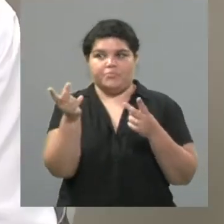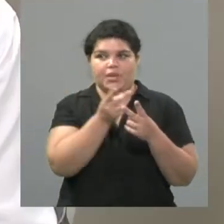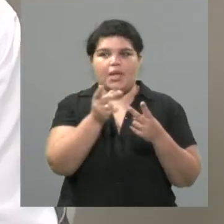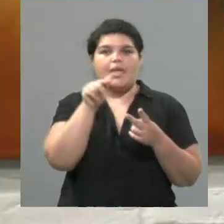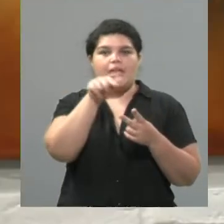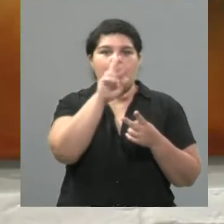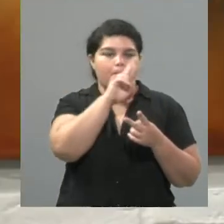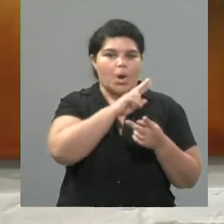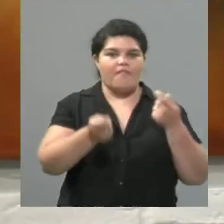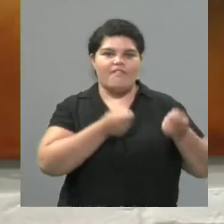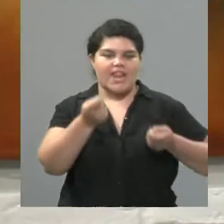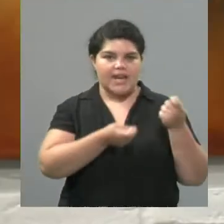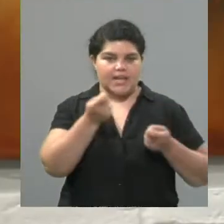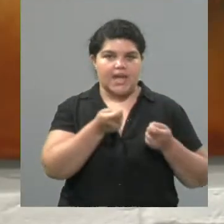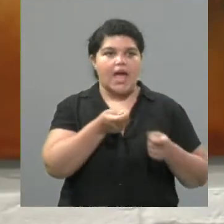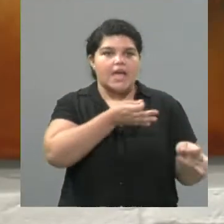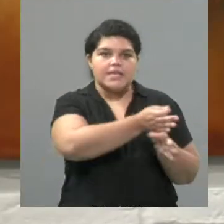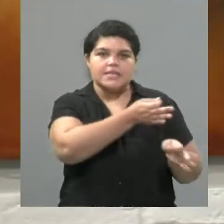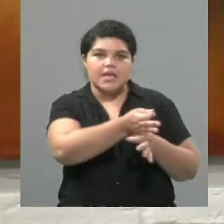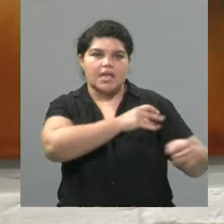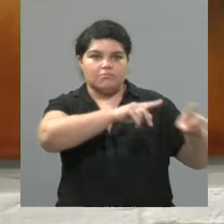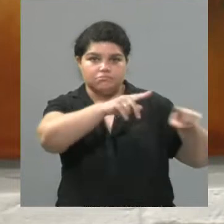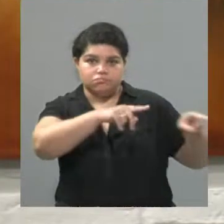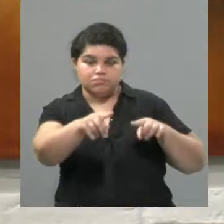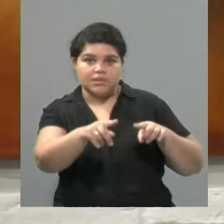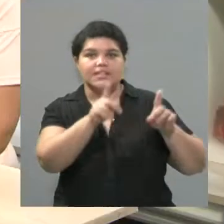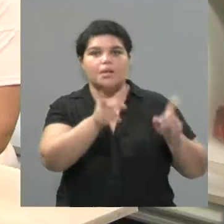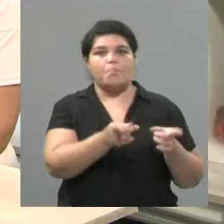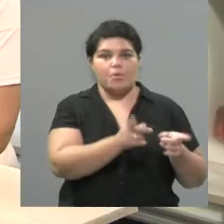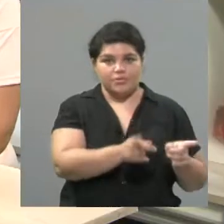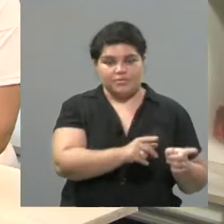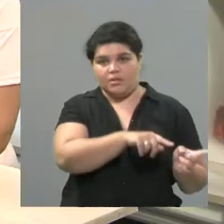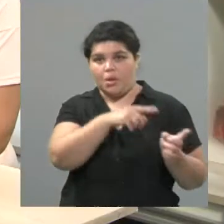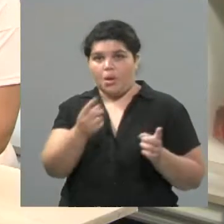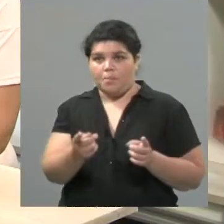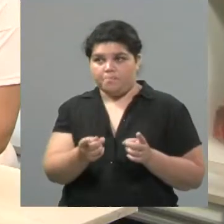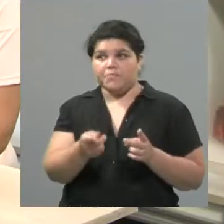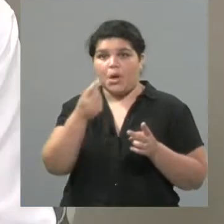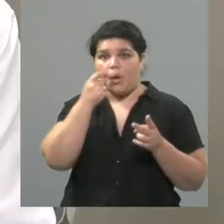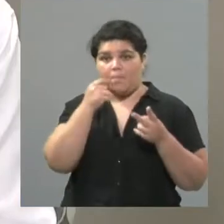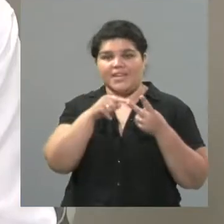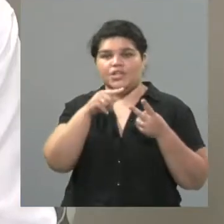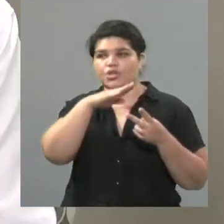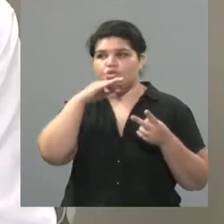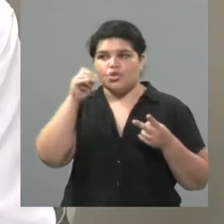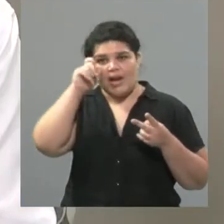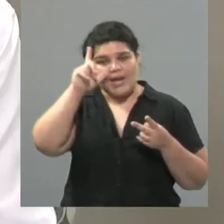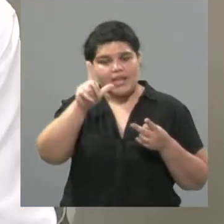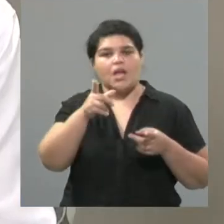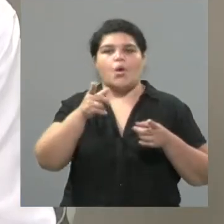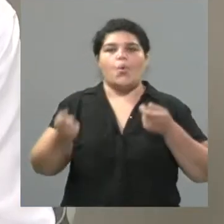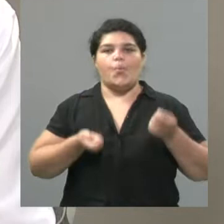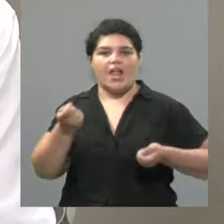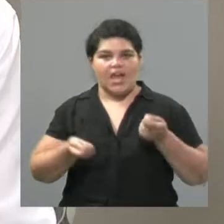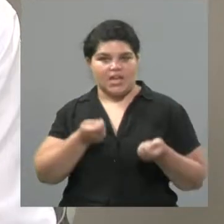coreógrafa, docente y productora y directora de Colapso, que es una obra que se va a poder ver este viernes. Y Joel es bailarín, coreógrafo, docente y